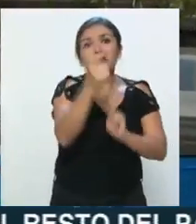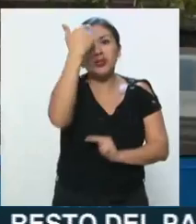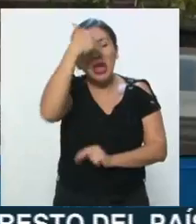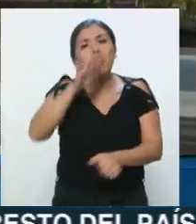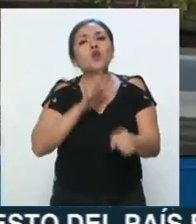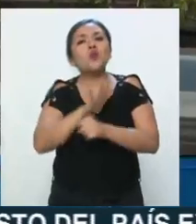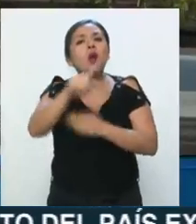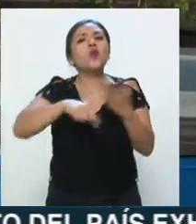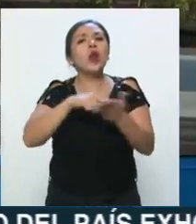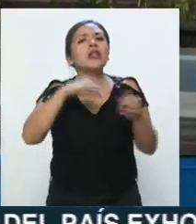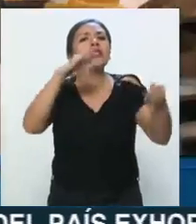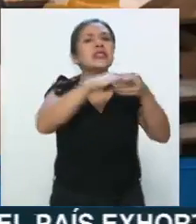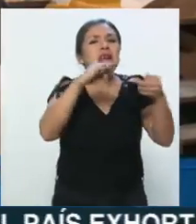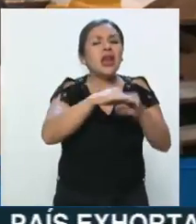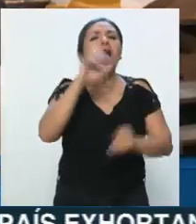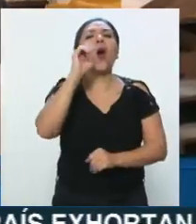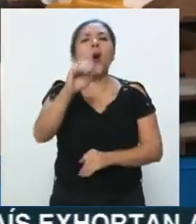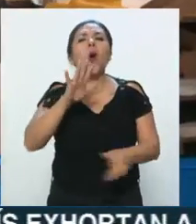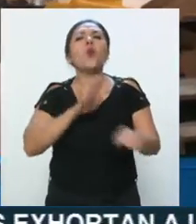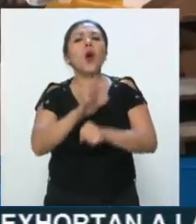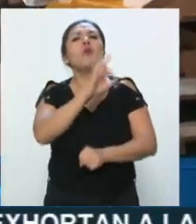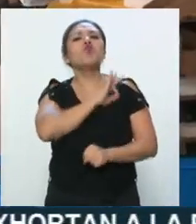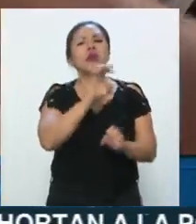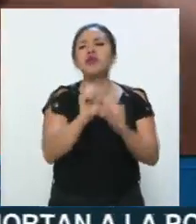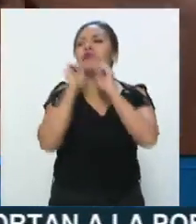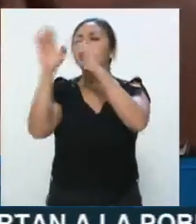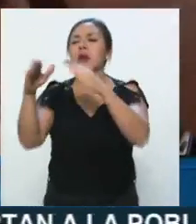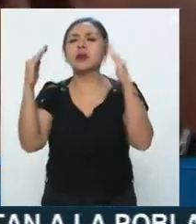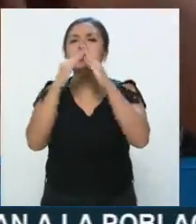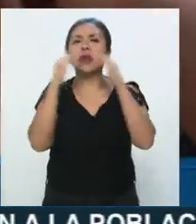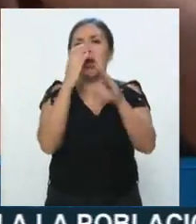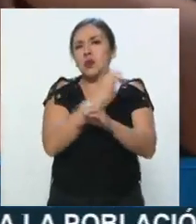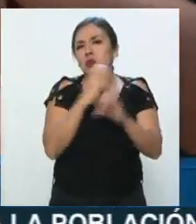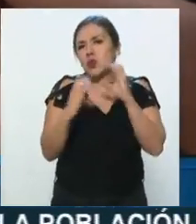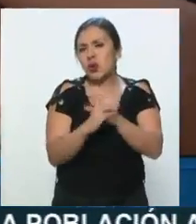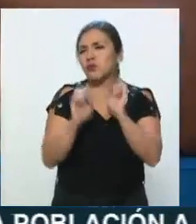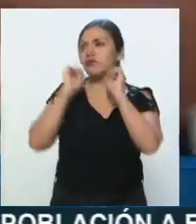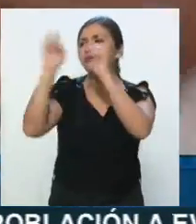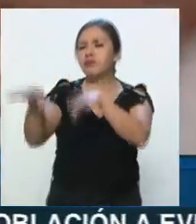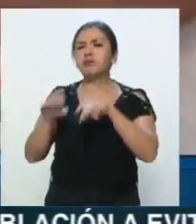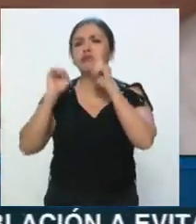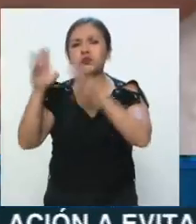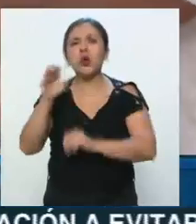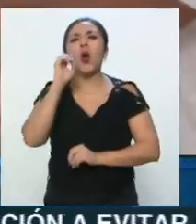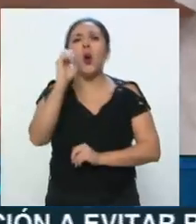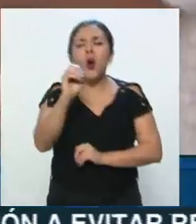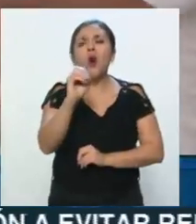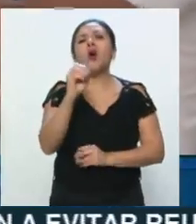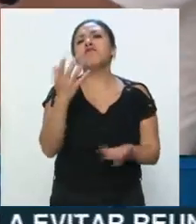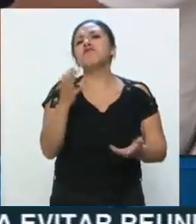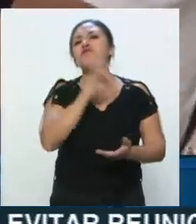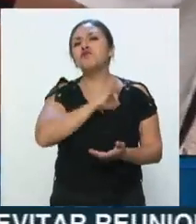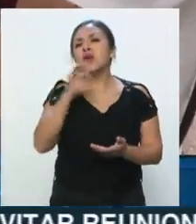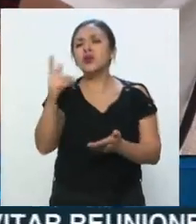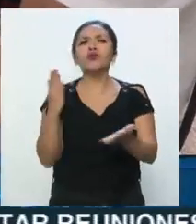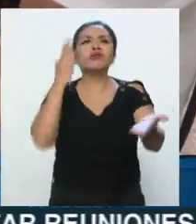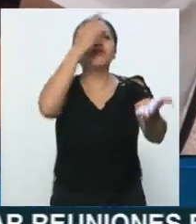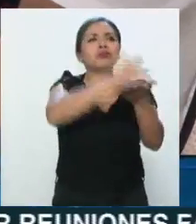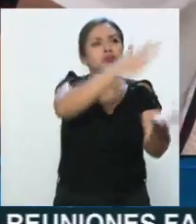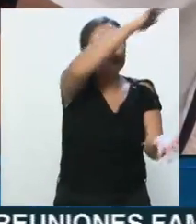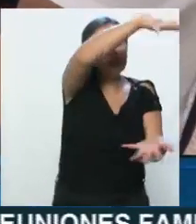servicio a domicilio, cuáles, en qué horario están funcionando para recoger los alimentos y poderlos